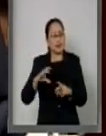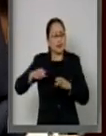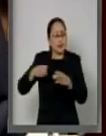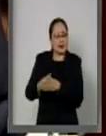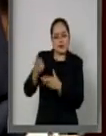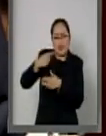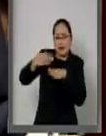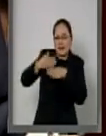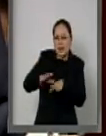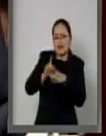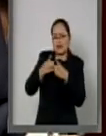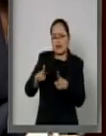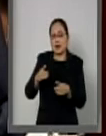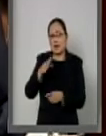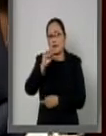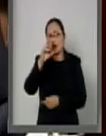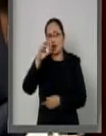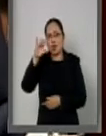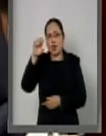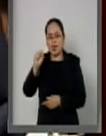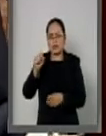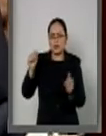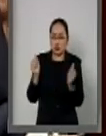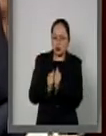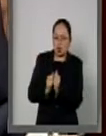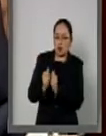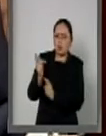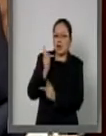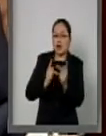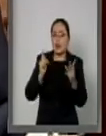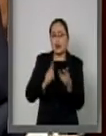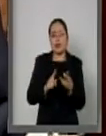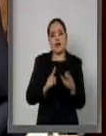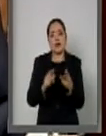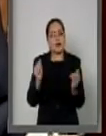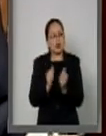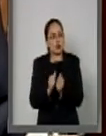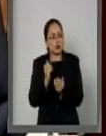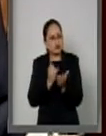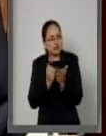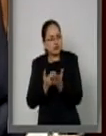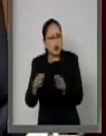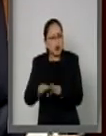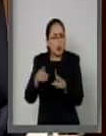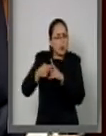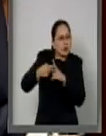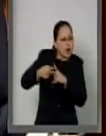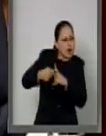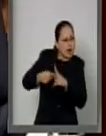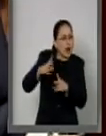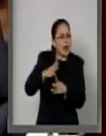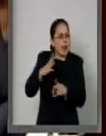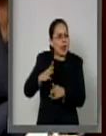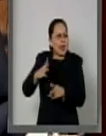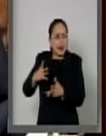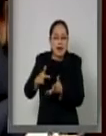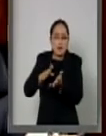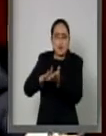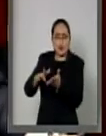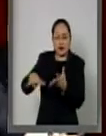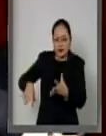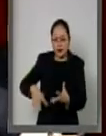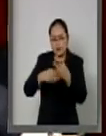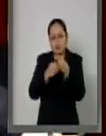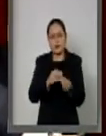Desarrollo, Banobras en adquisición del bono cupón cero, la hipotecaria con su balance. La suma de estos apoyos permitirá